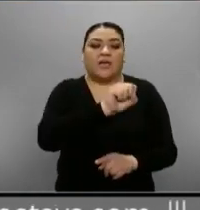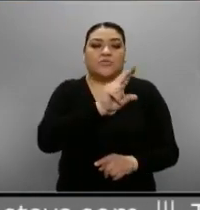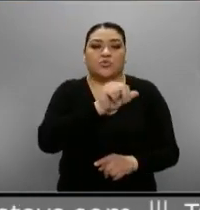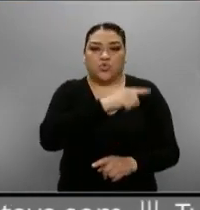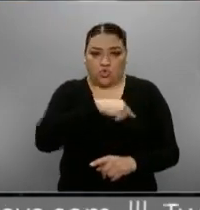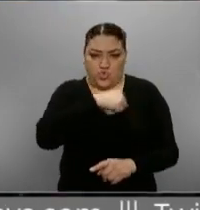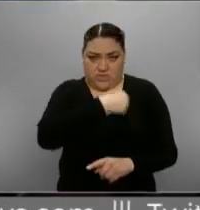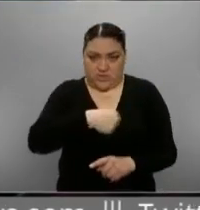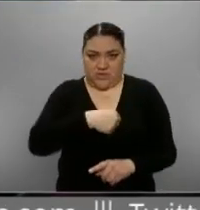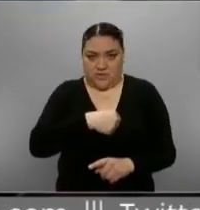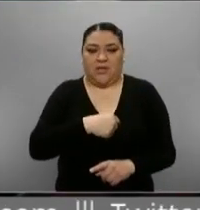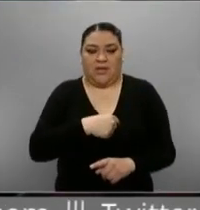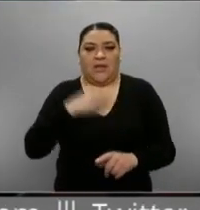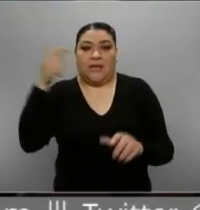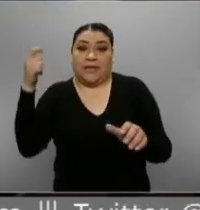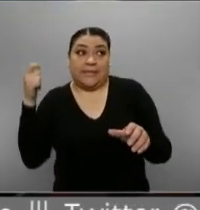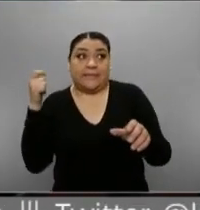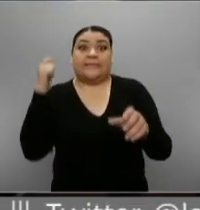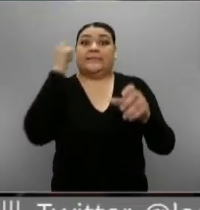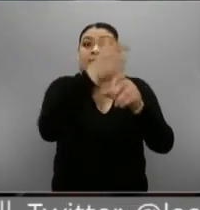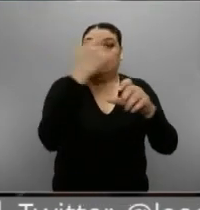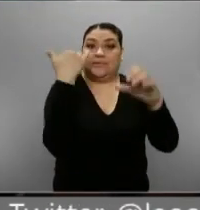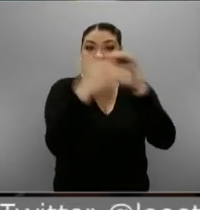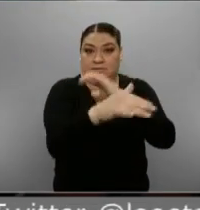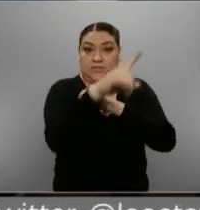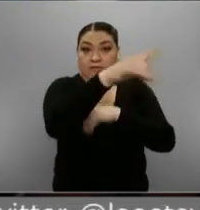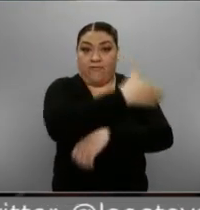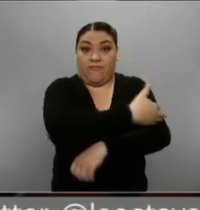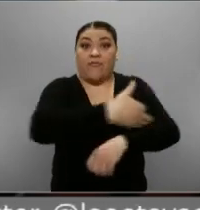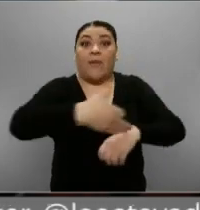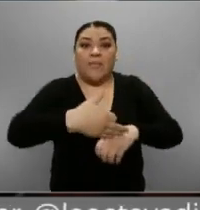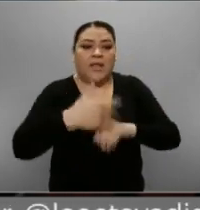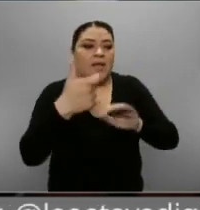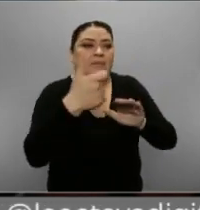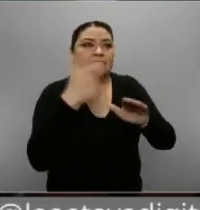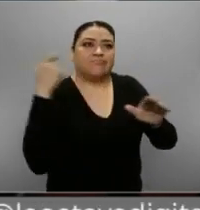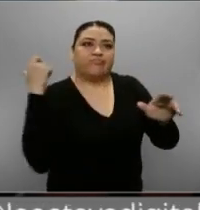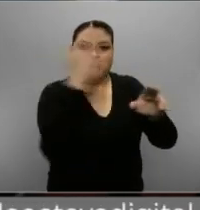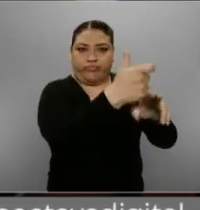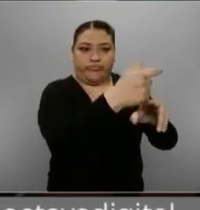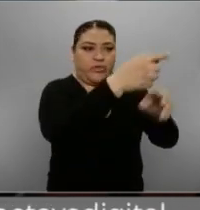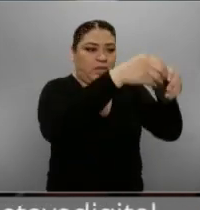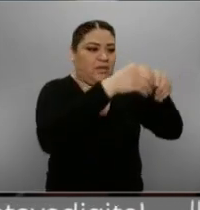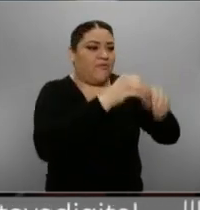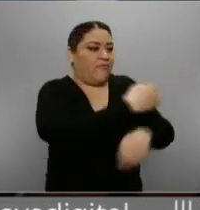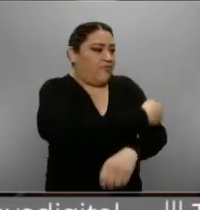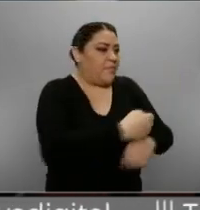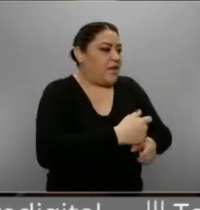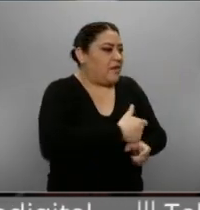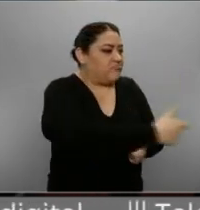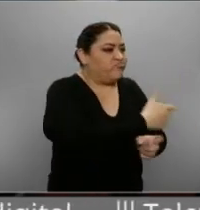terminó distribuyendo el dinero en la familia de Emilio Lozoya.